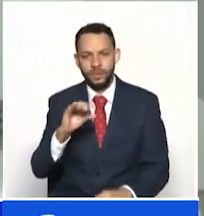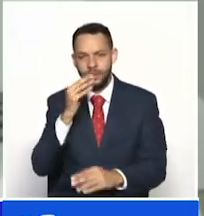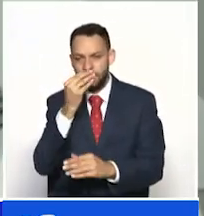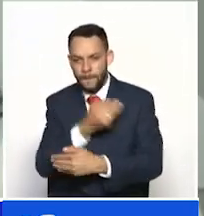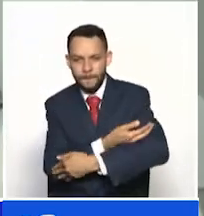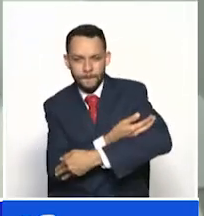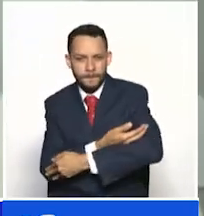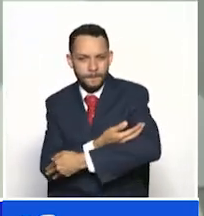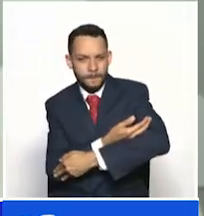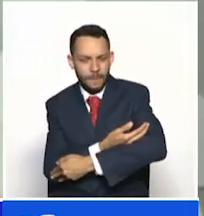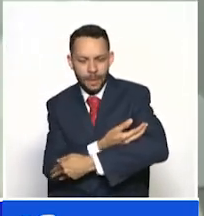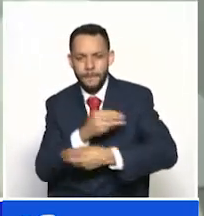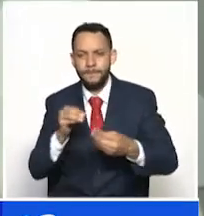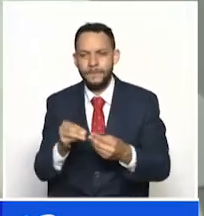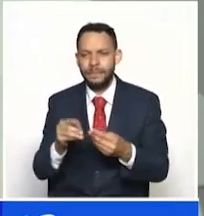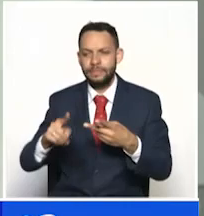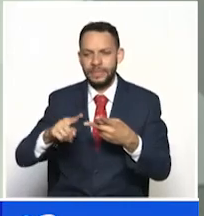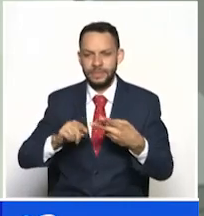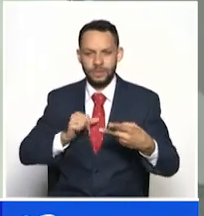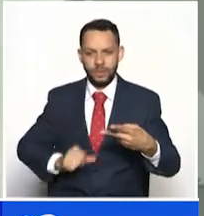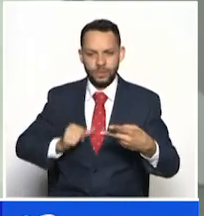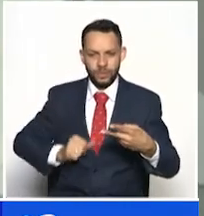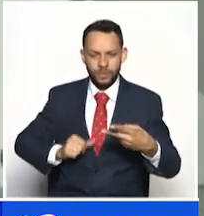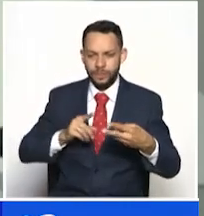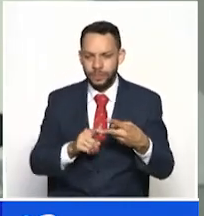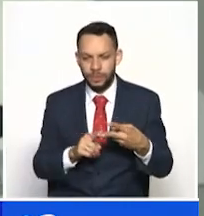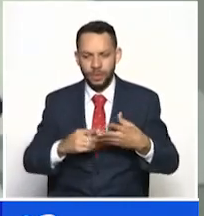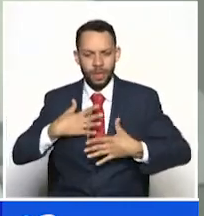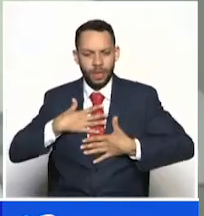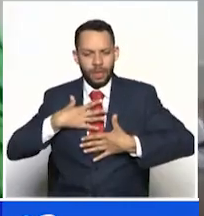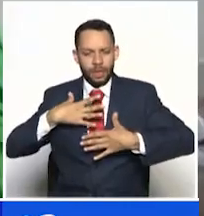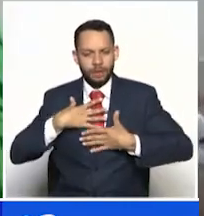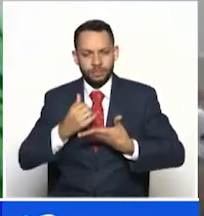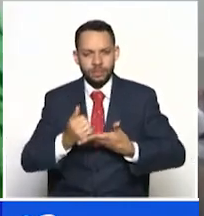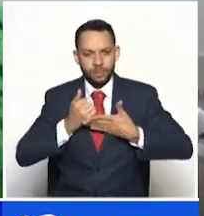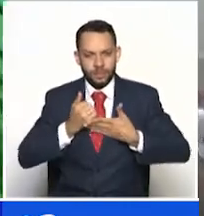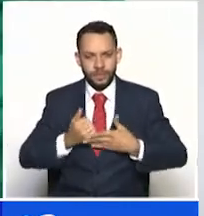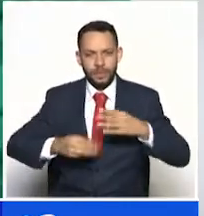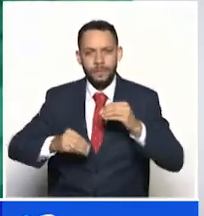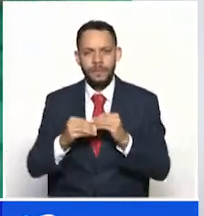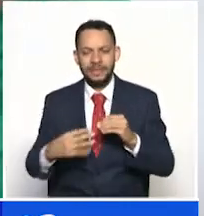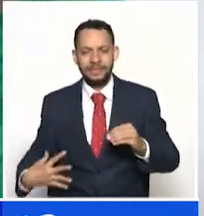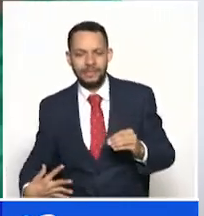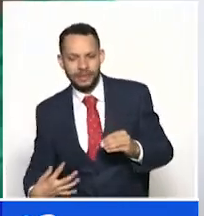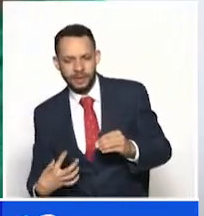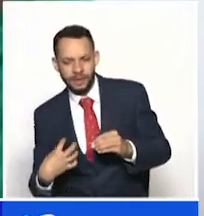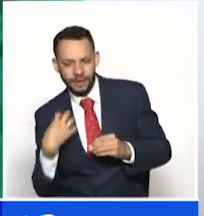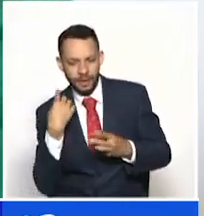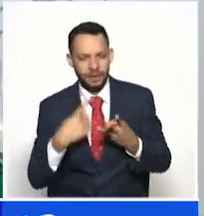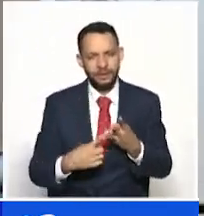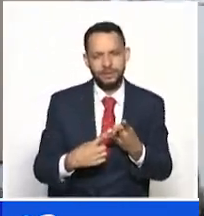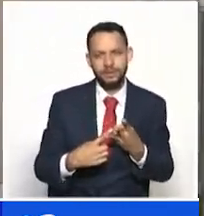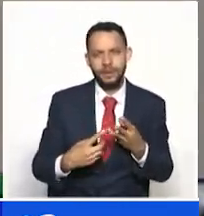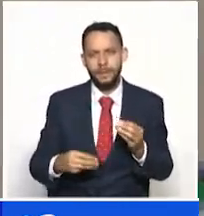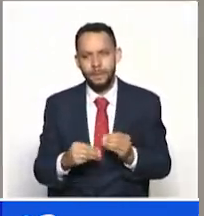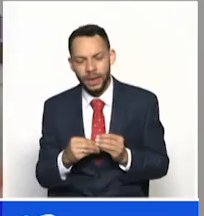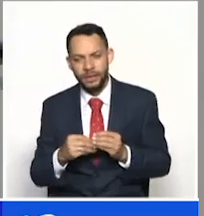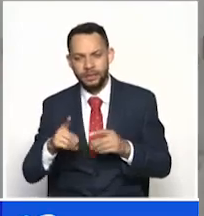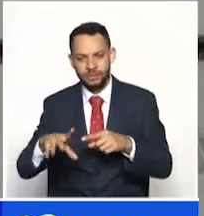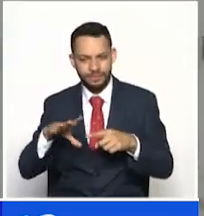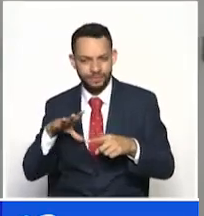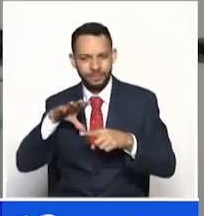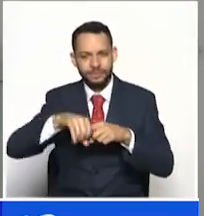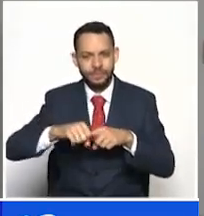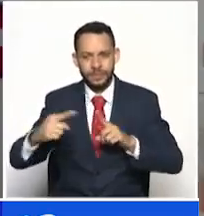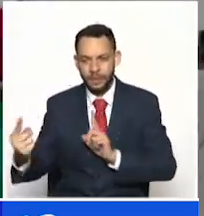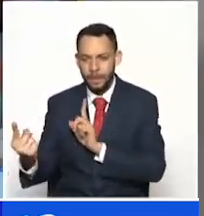también todo lo que tiene que ver con quirófanos, unidad de hemodinamia, unidades de servicios oncológicos, por supuesto todo lo que tiene que ver con consulta externa y